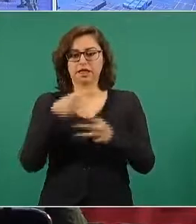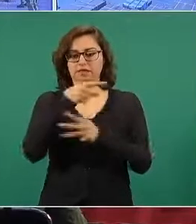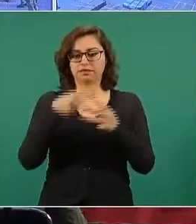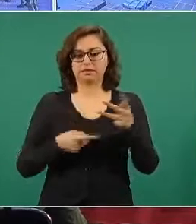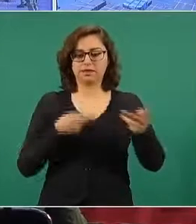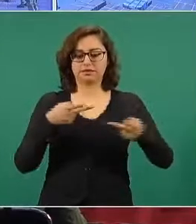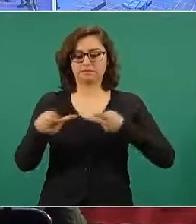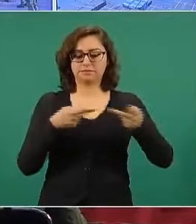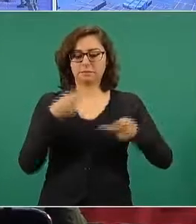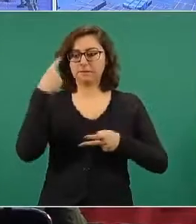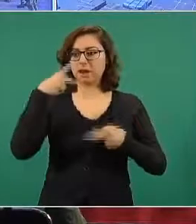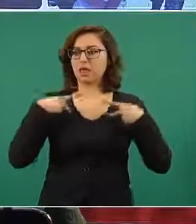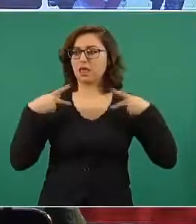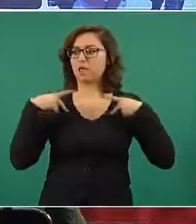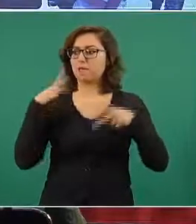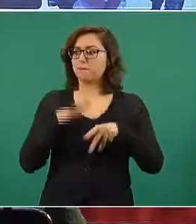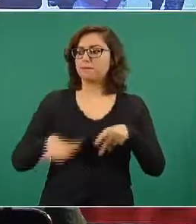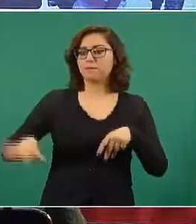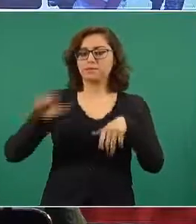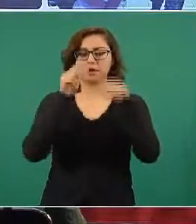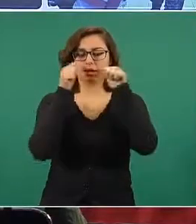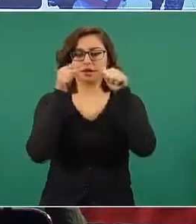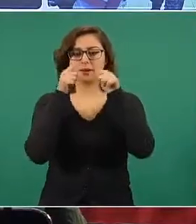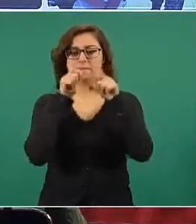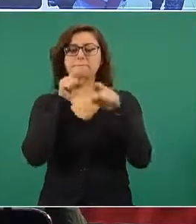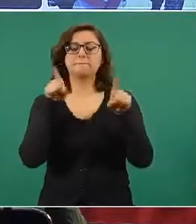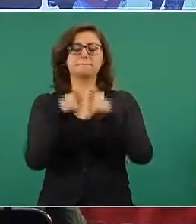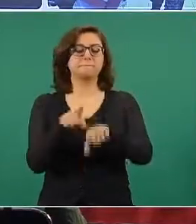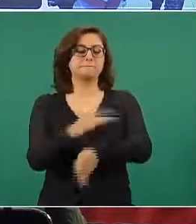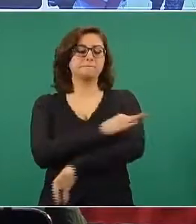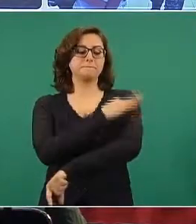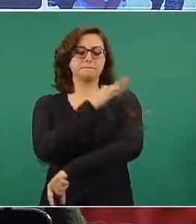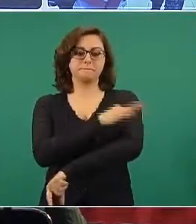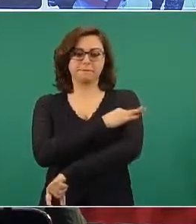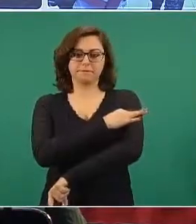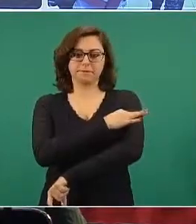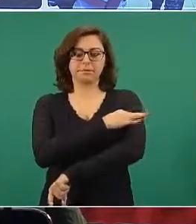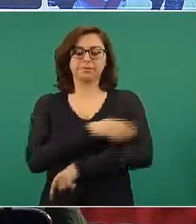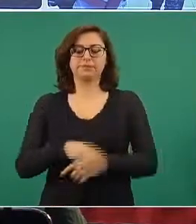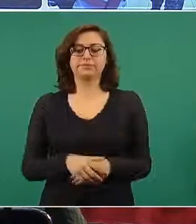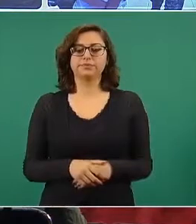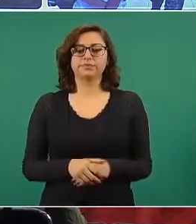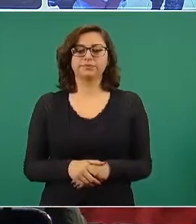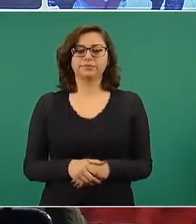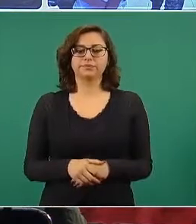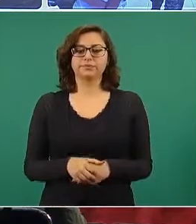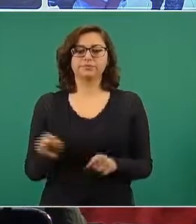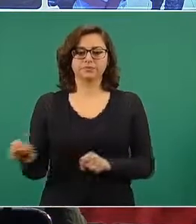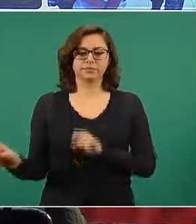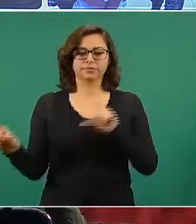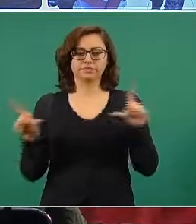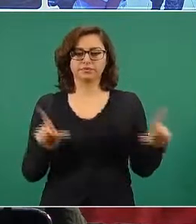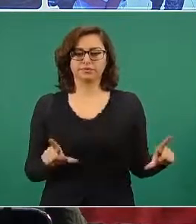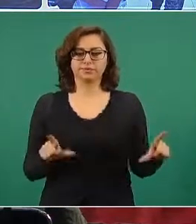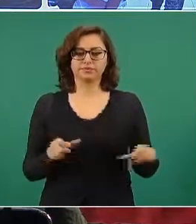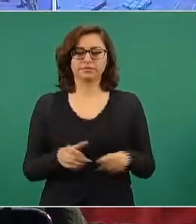a la población civil y de vacunación, tenemos que… la anterior, nada más.